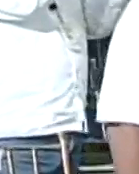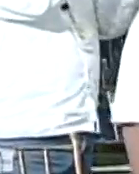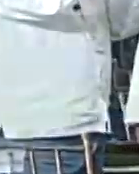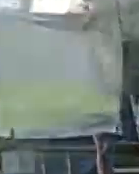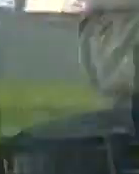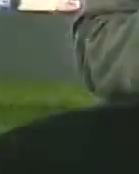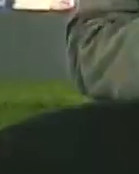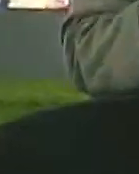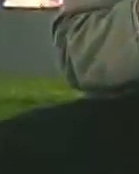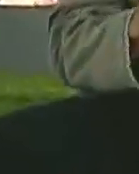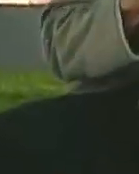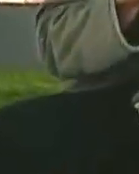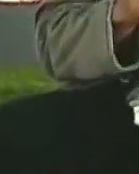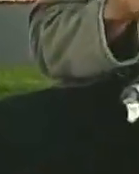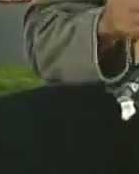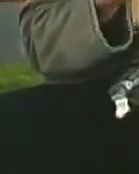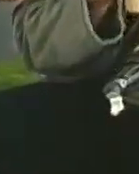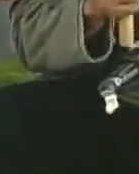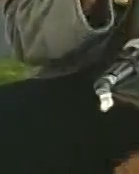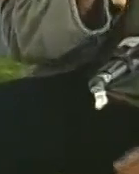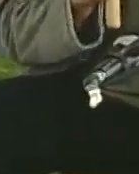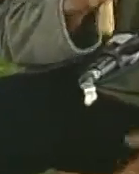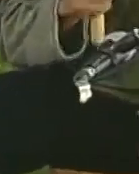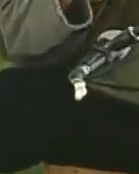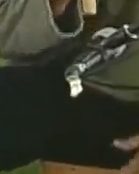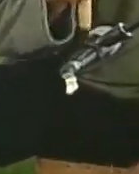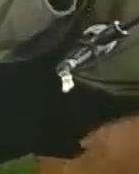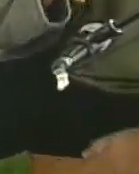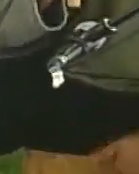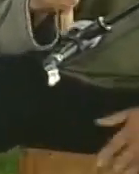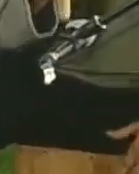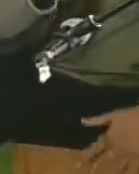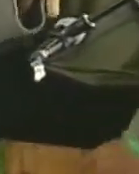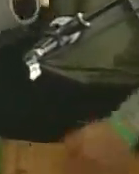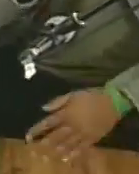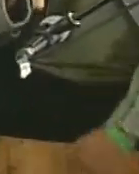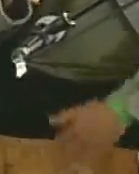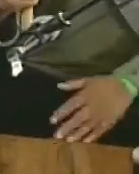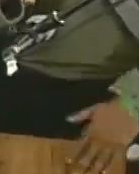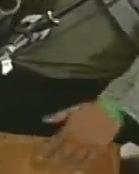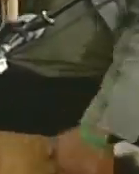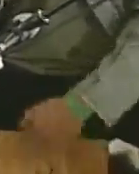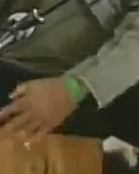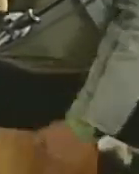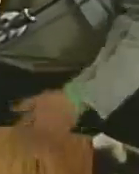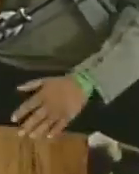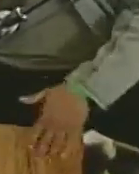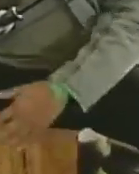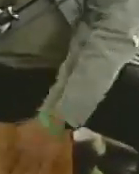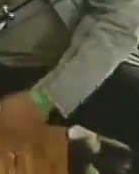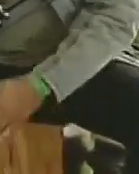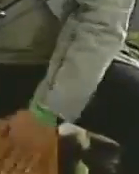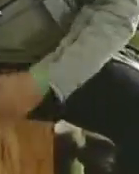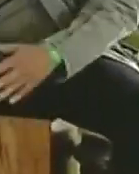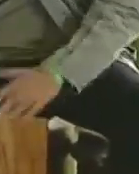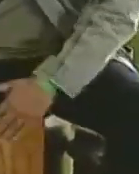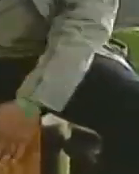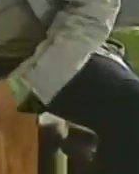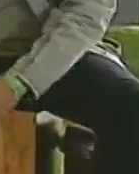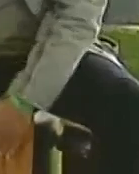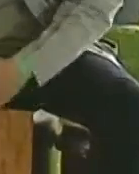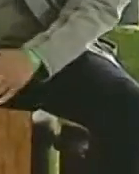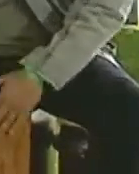gestión de la calidad ambiental, fiscalización y control de impactos ambientales, gestión integral de la basura,